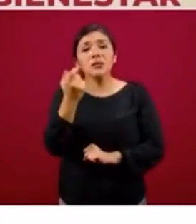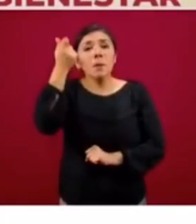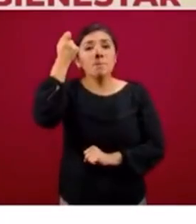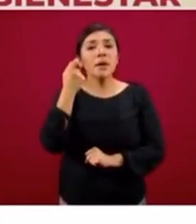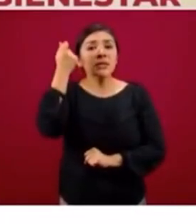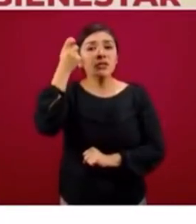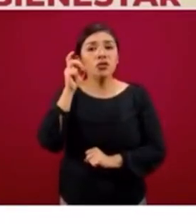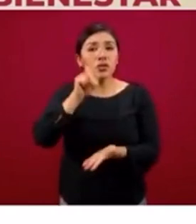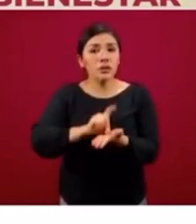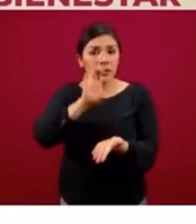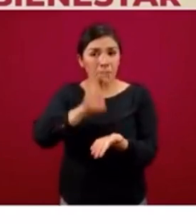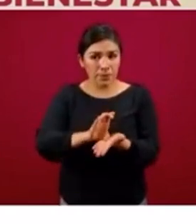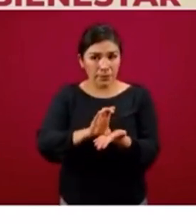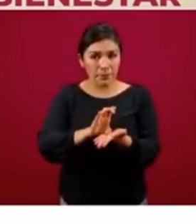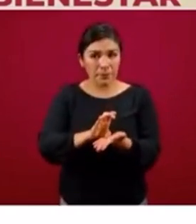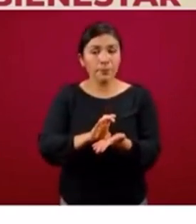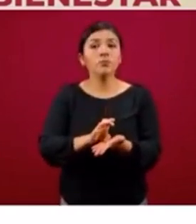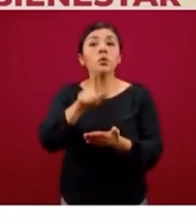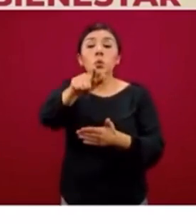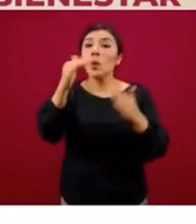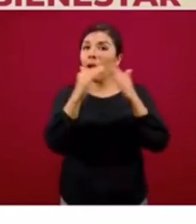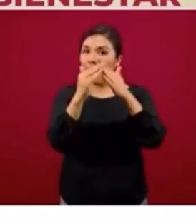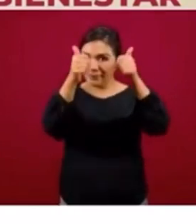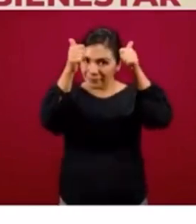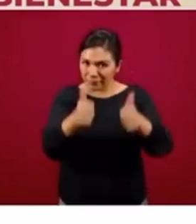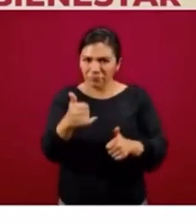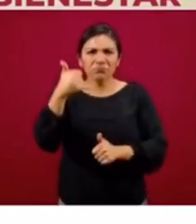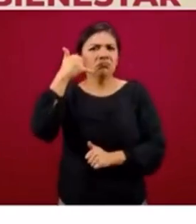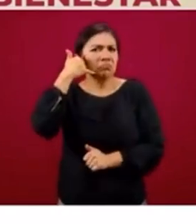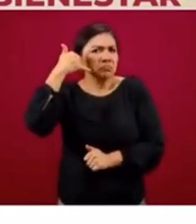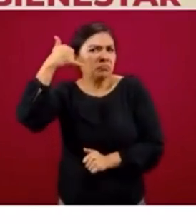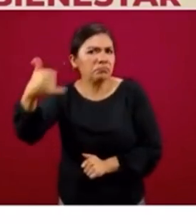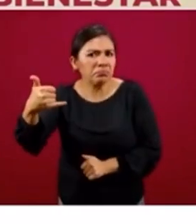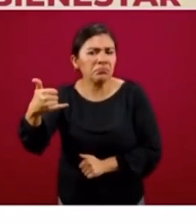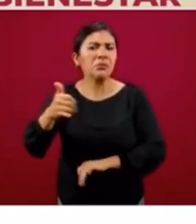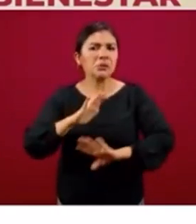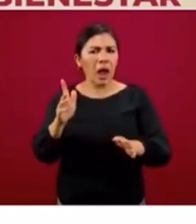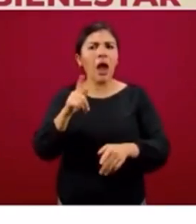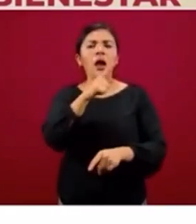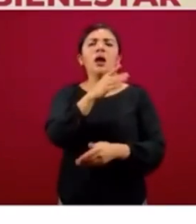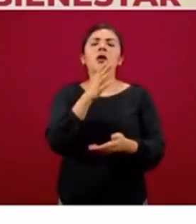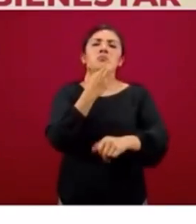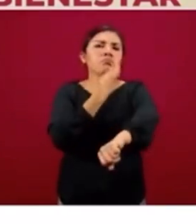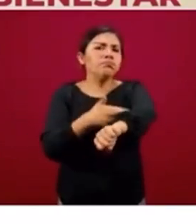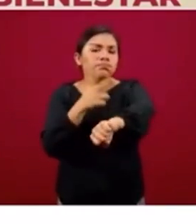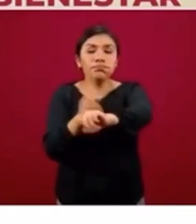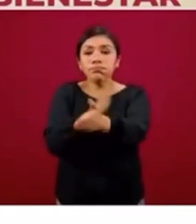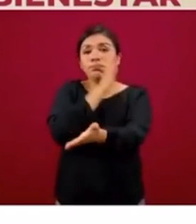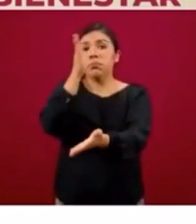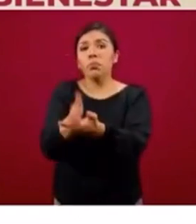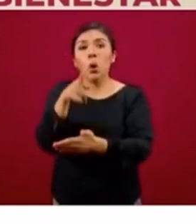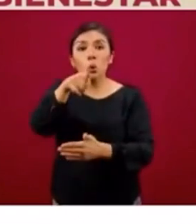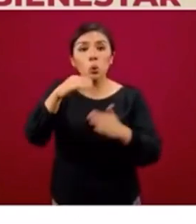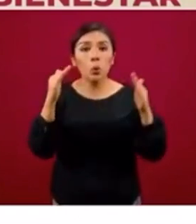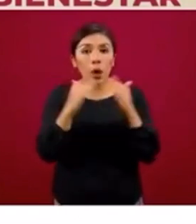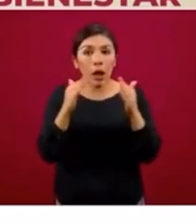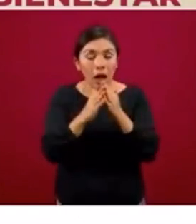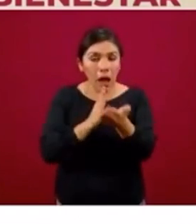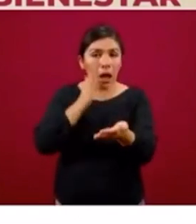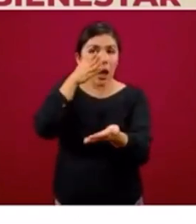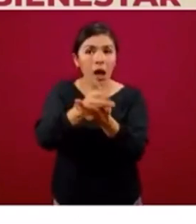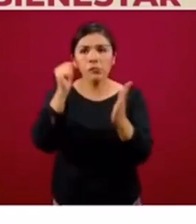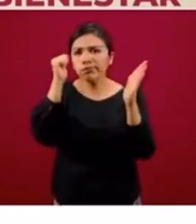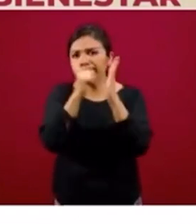discapacidad. Quédate en casa, llámanos por teléfono, vamos a hacer el trámite, vamos a